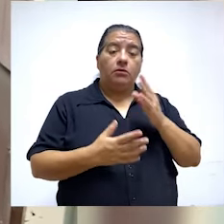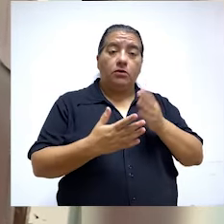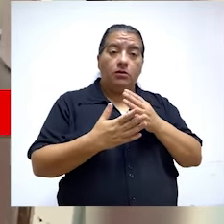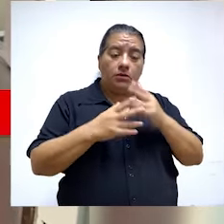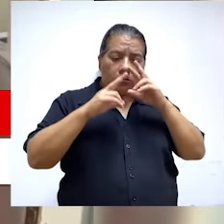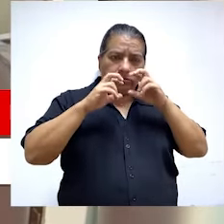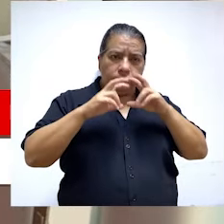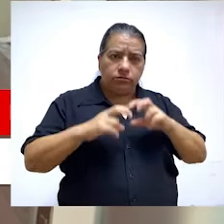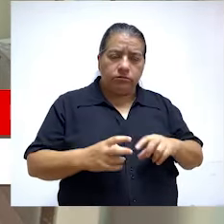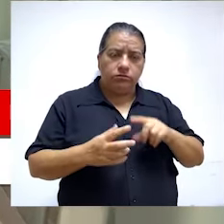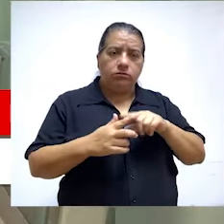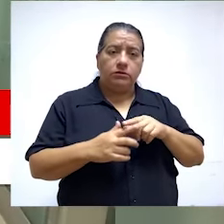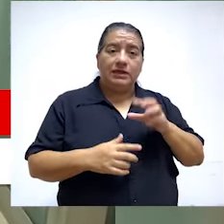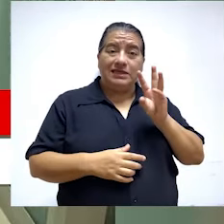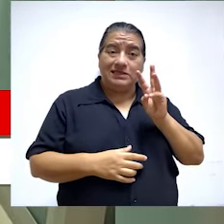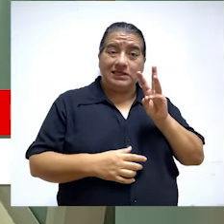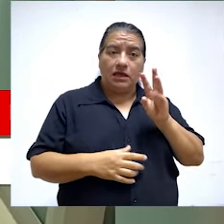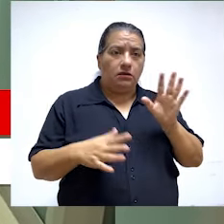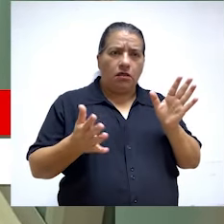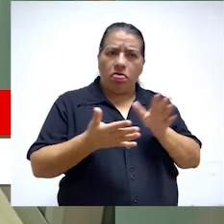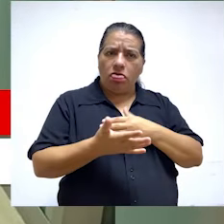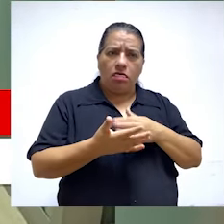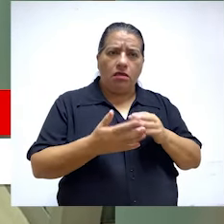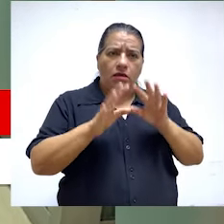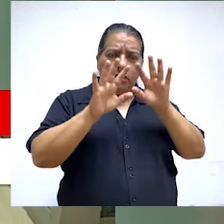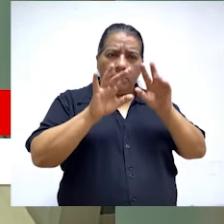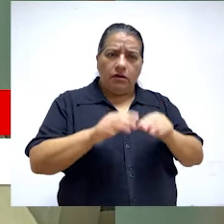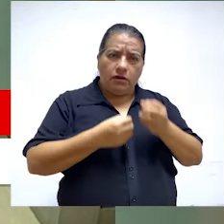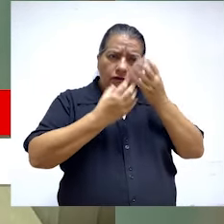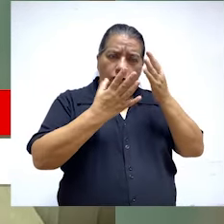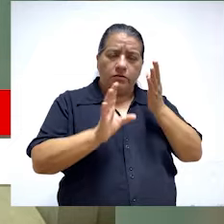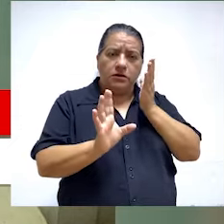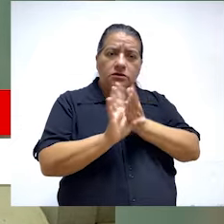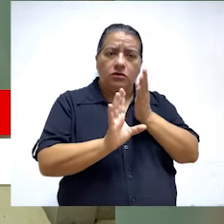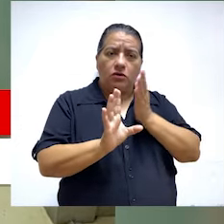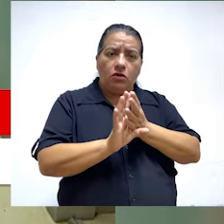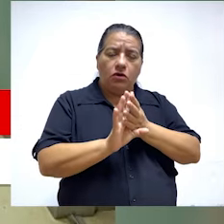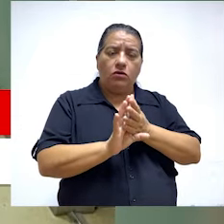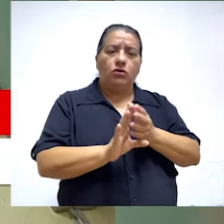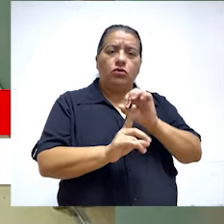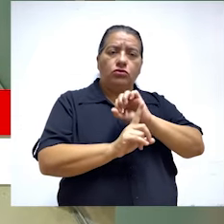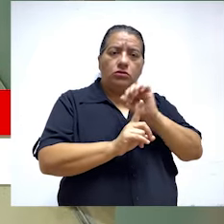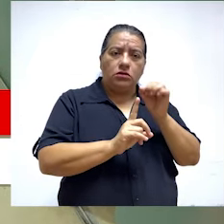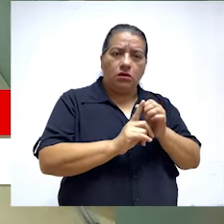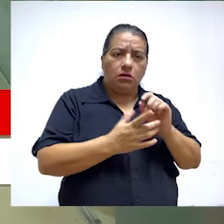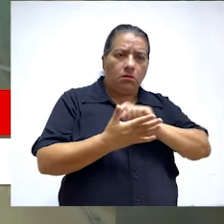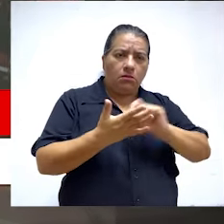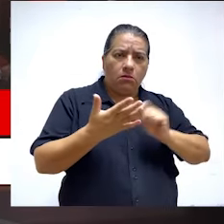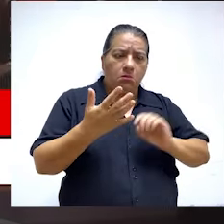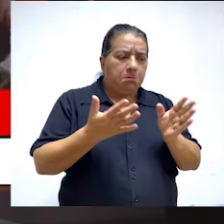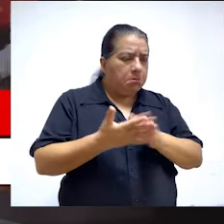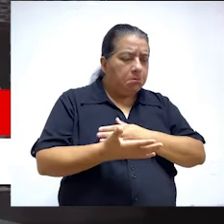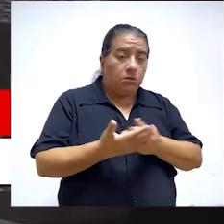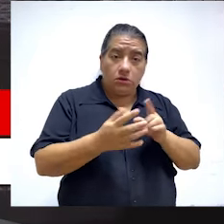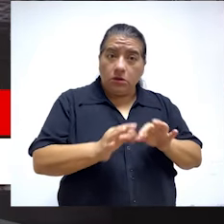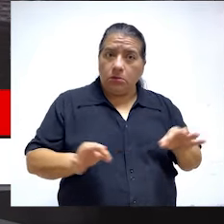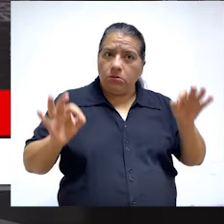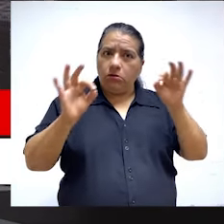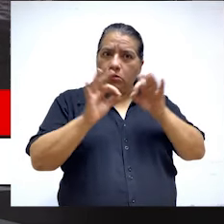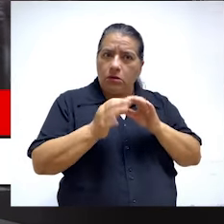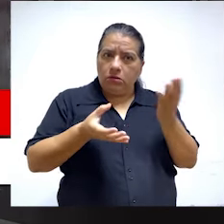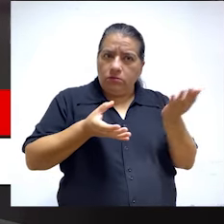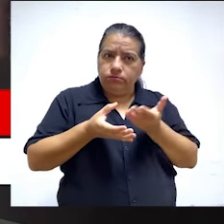revisados, seis no tienen informes psicológicos y o los informes sociales. Informes muy